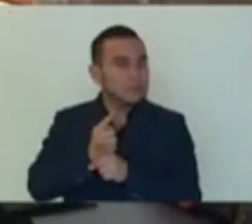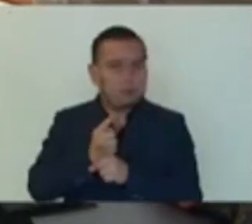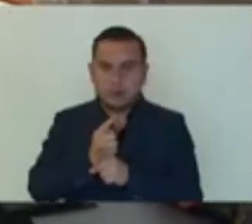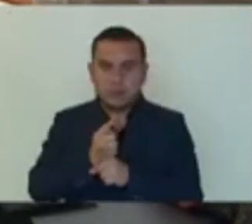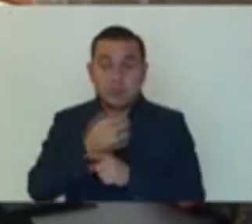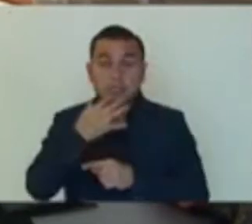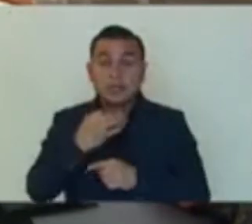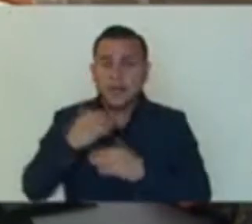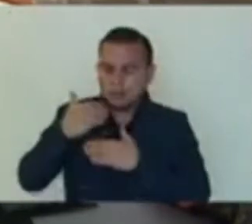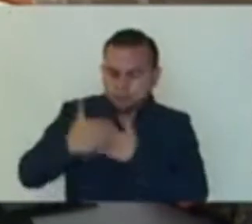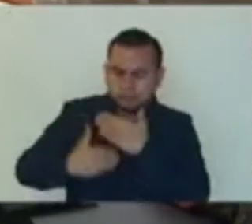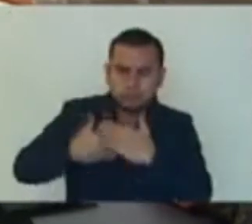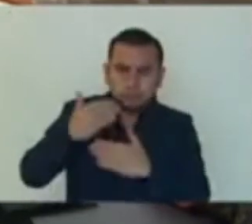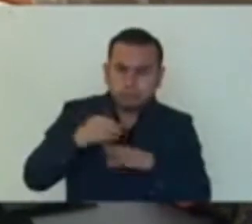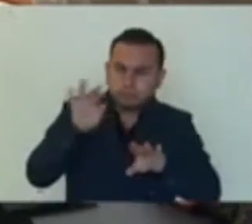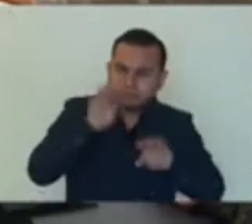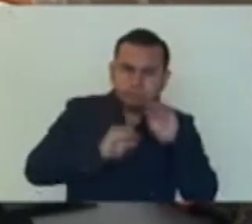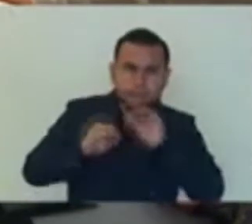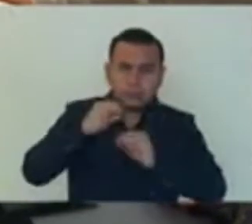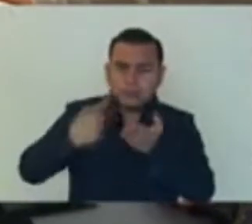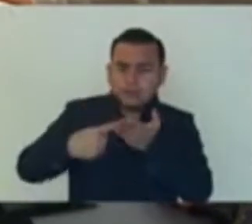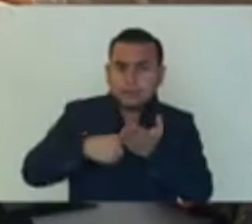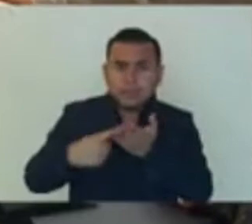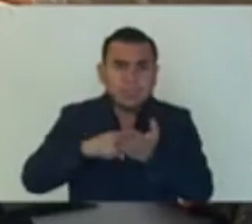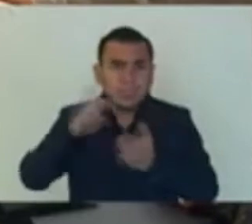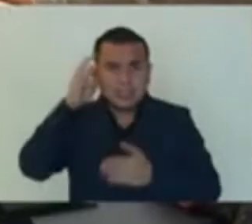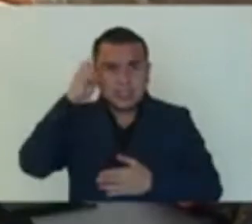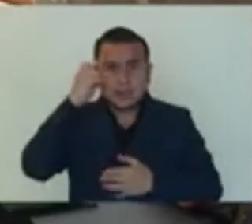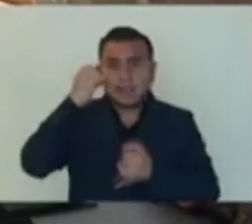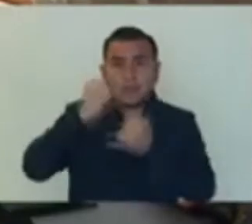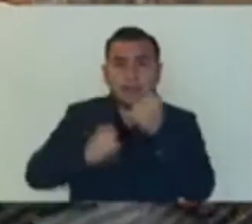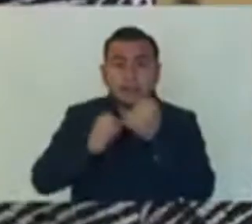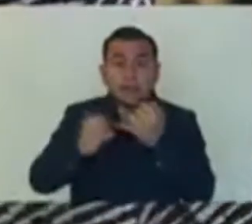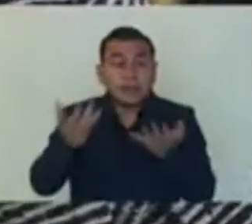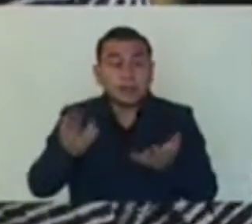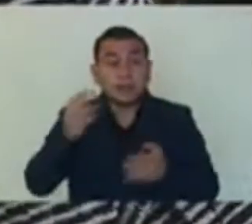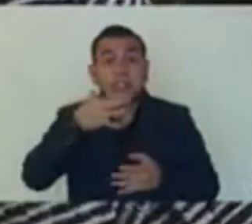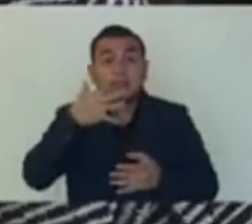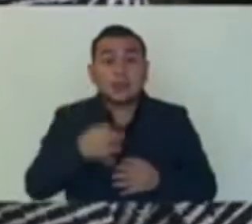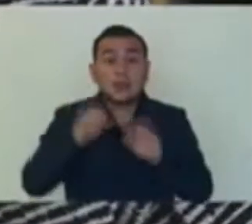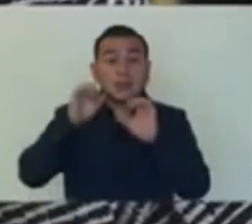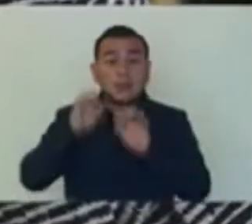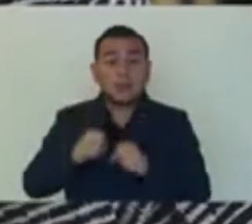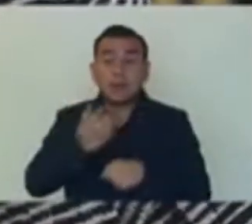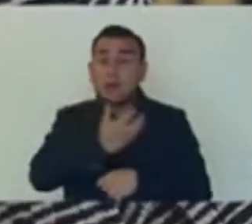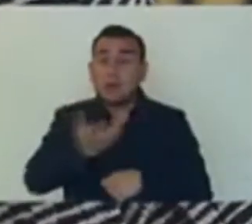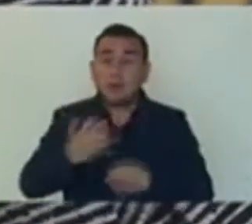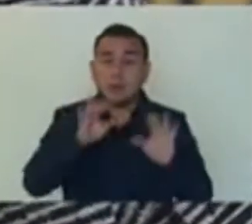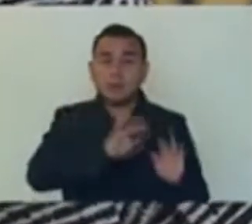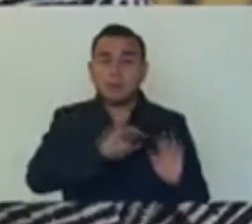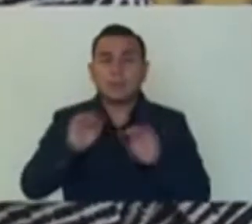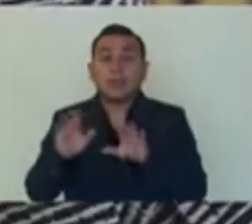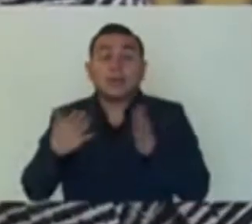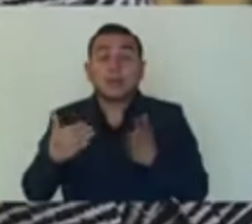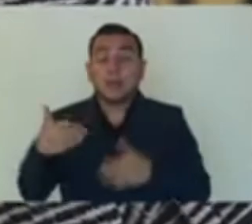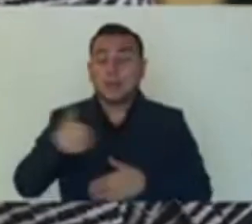Lo estamos trabajando, lo estamos discutiendo y está prácticamente finalizado. Sin embargo, no se va a poner en práctica hasta que